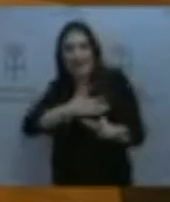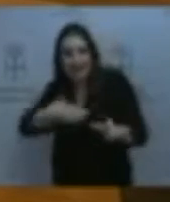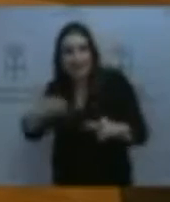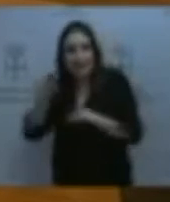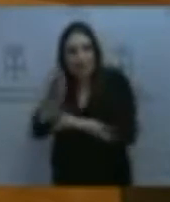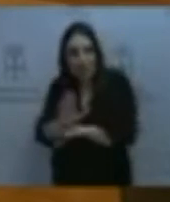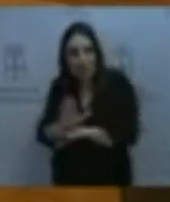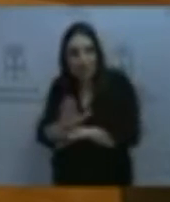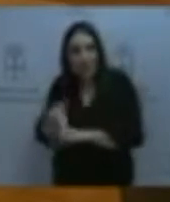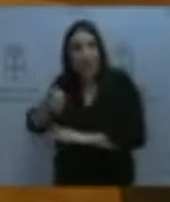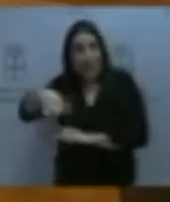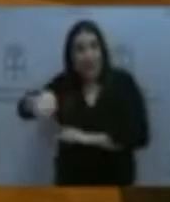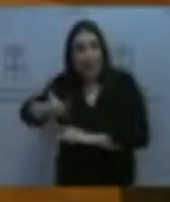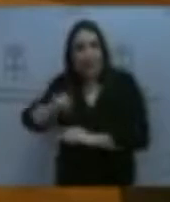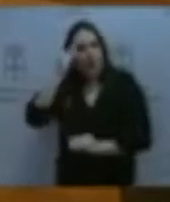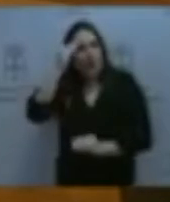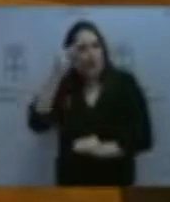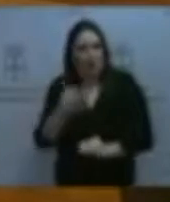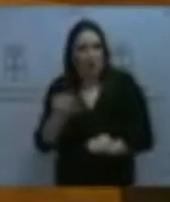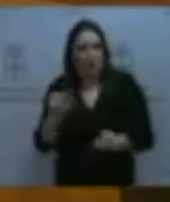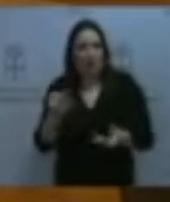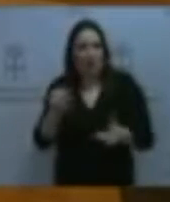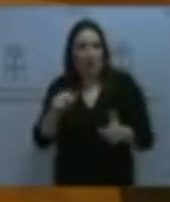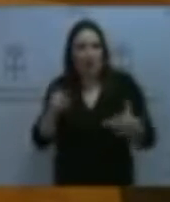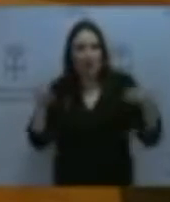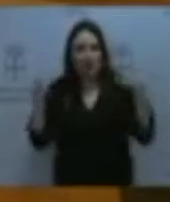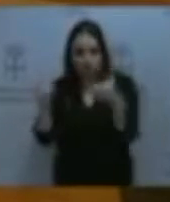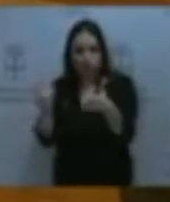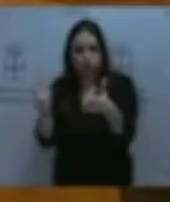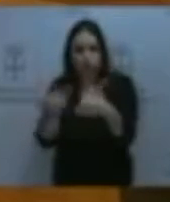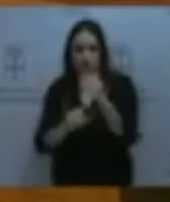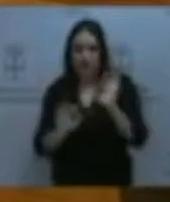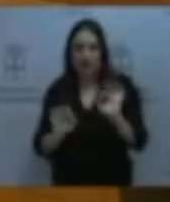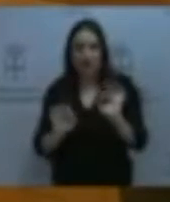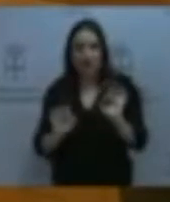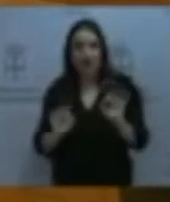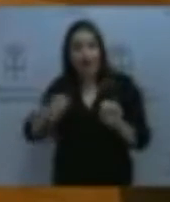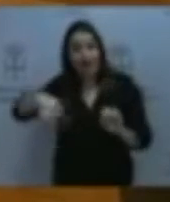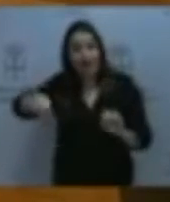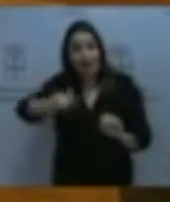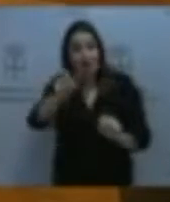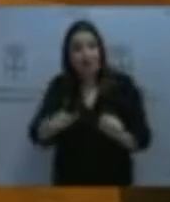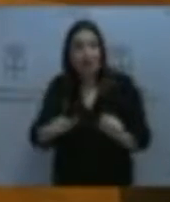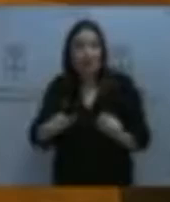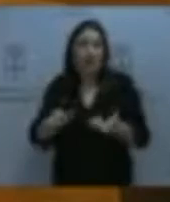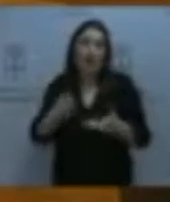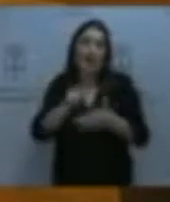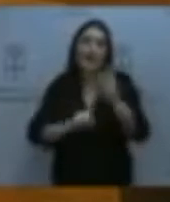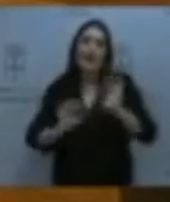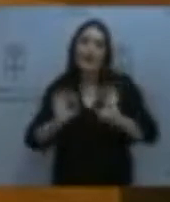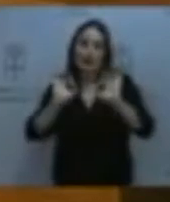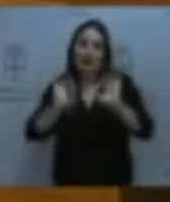al que creemos que se debe prestar especial atención, y ye a los especialistes de primer año, a los